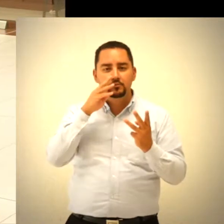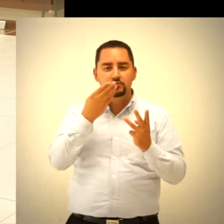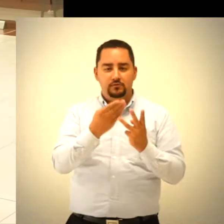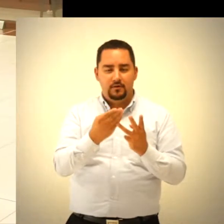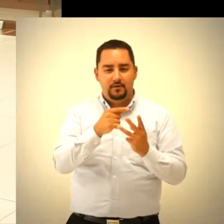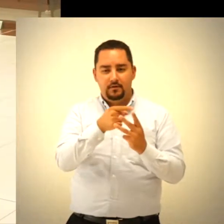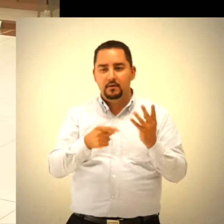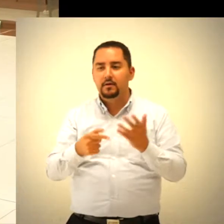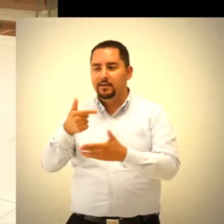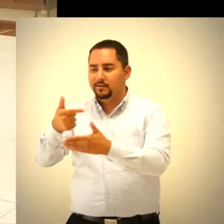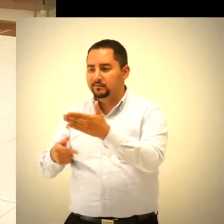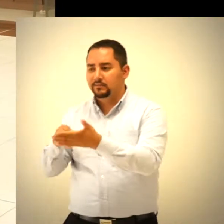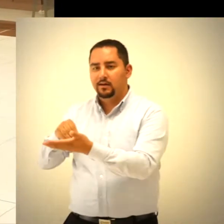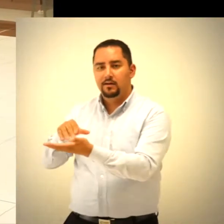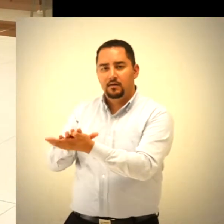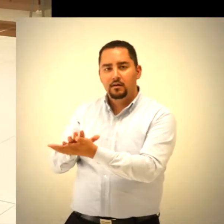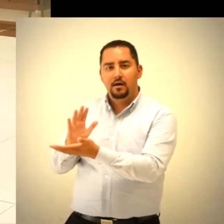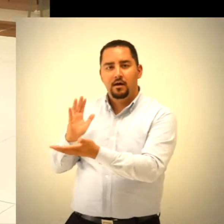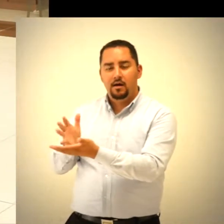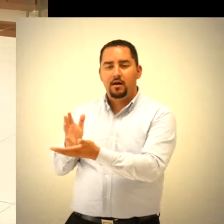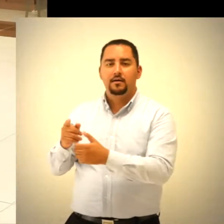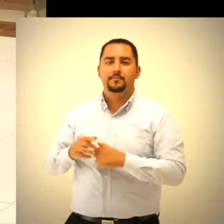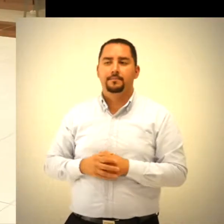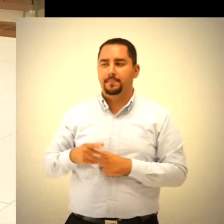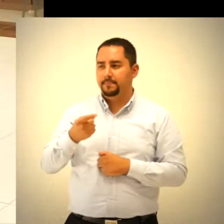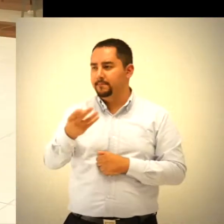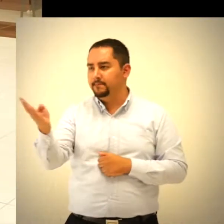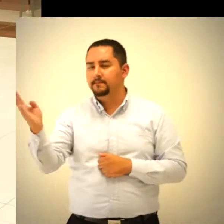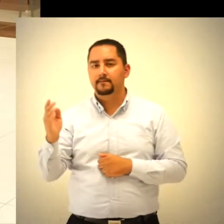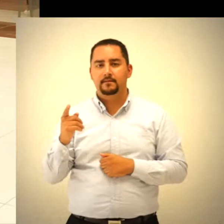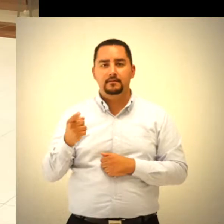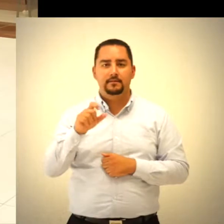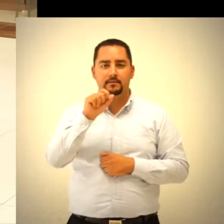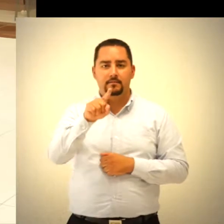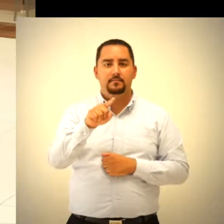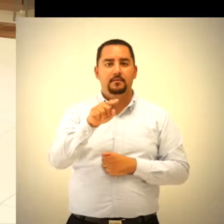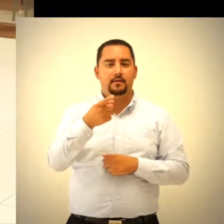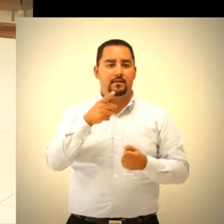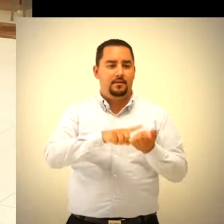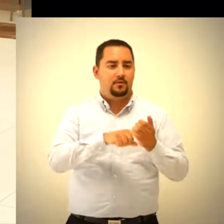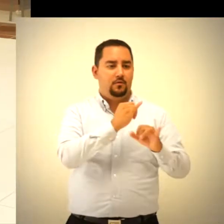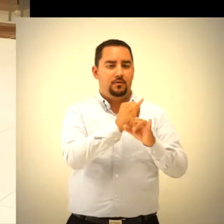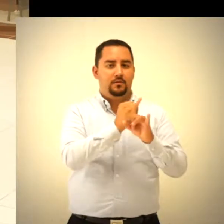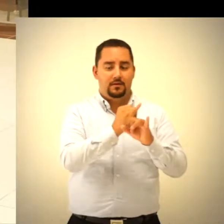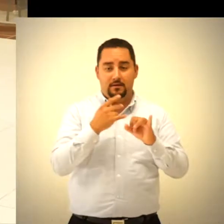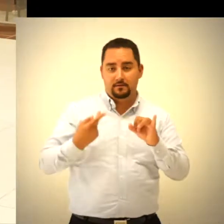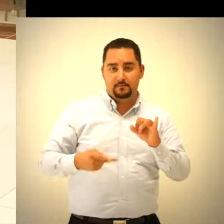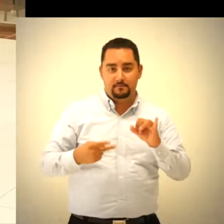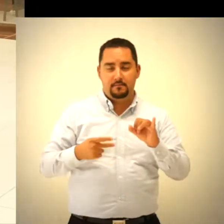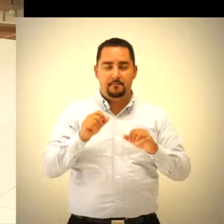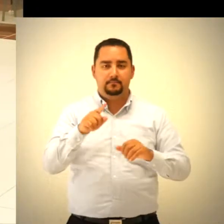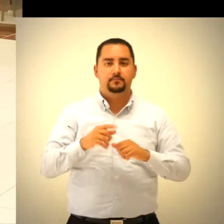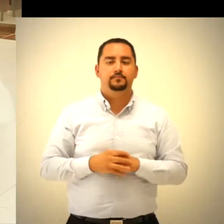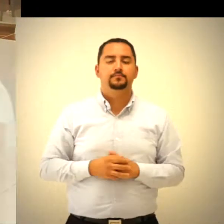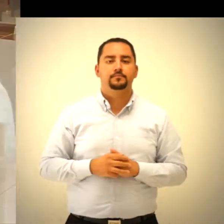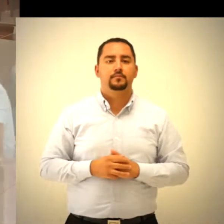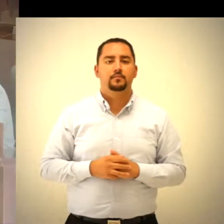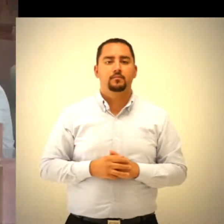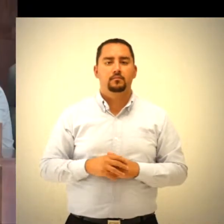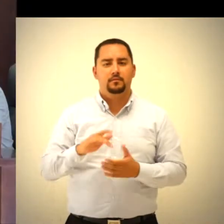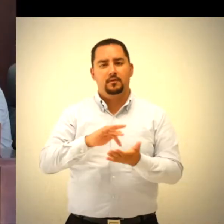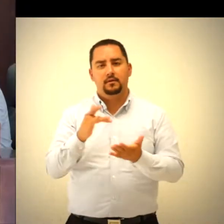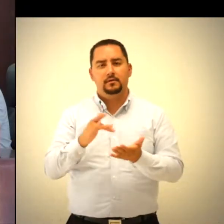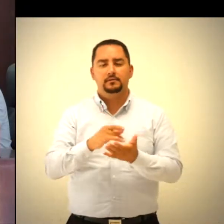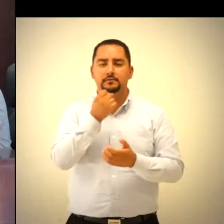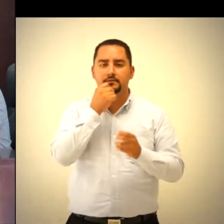precisados en la lista de asuntos fijada en los estados de este tribunal y publicada en la página oficial de internet en esa fecha. Muchas gracias,